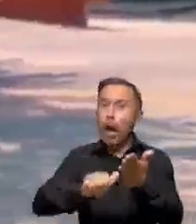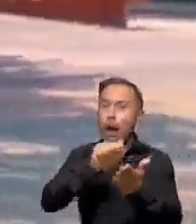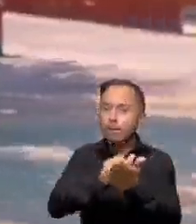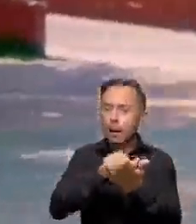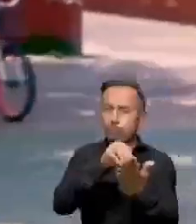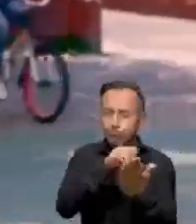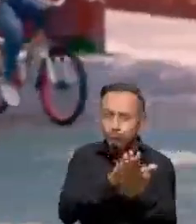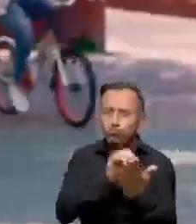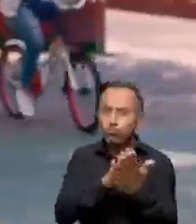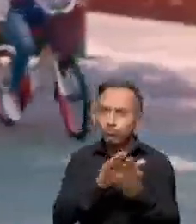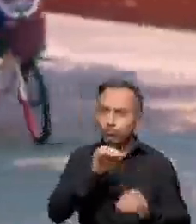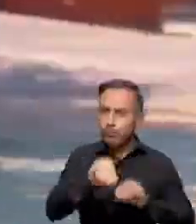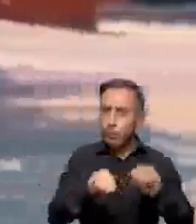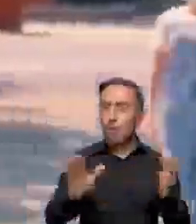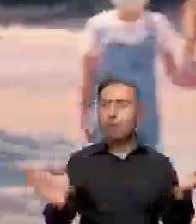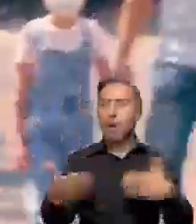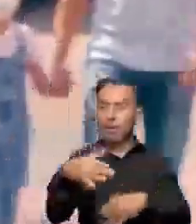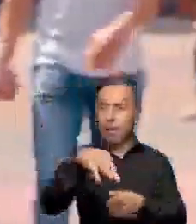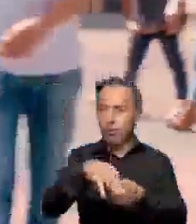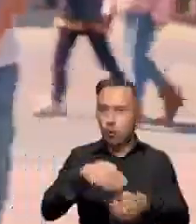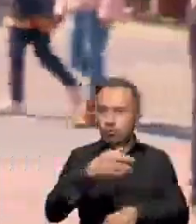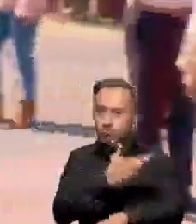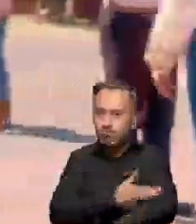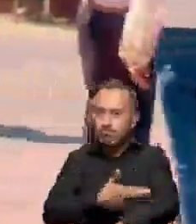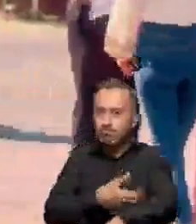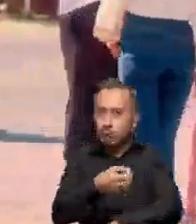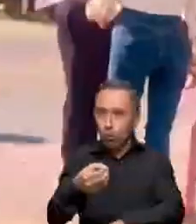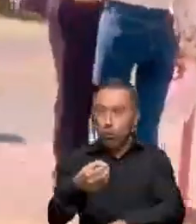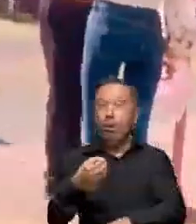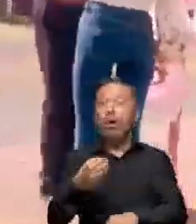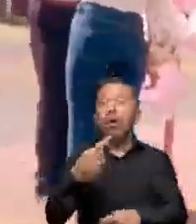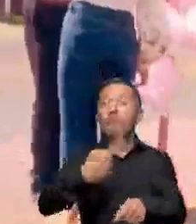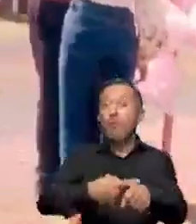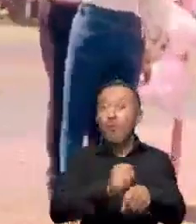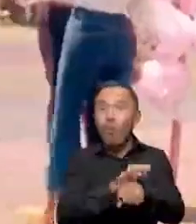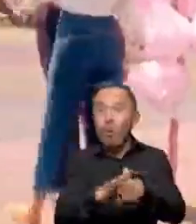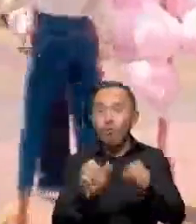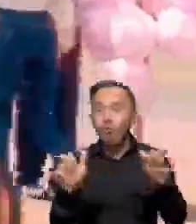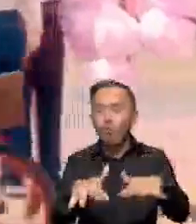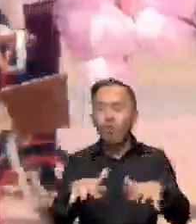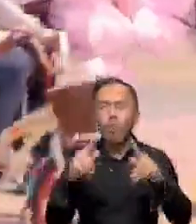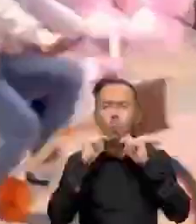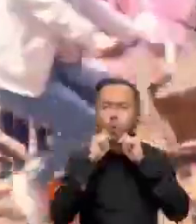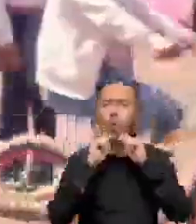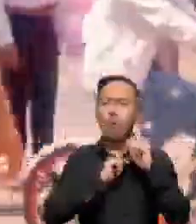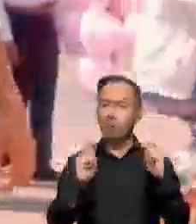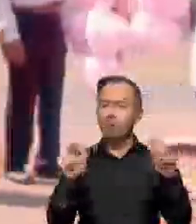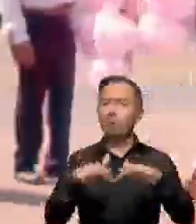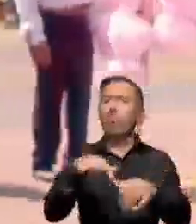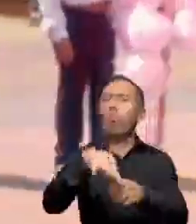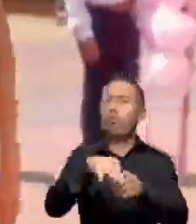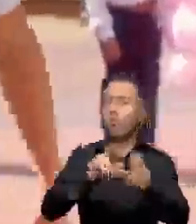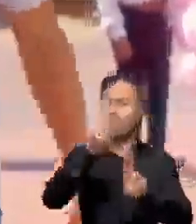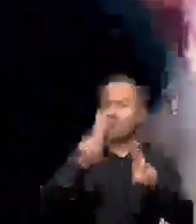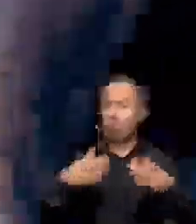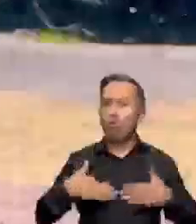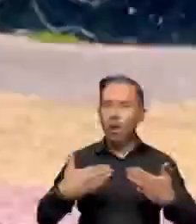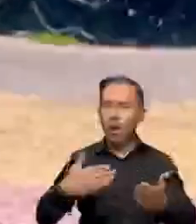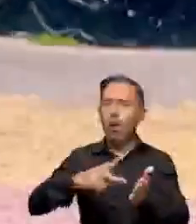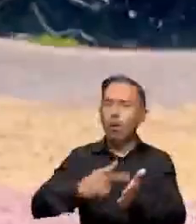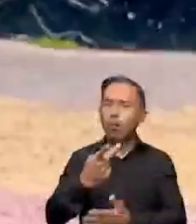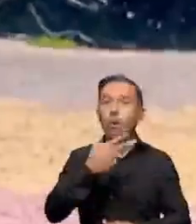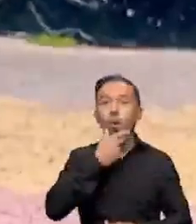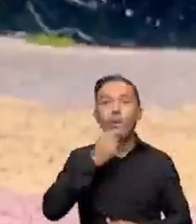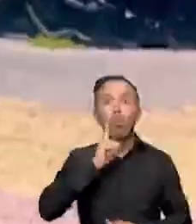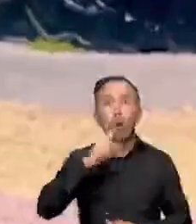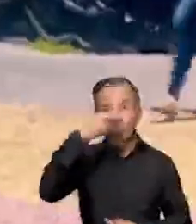actas e integramos los paquetes electorales salimos a votar a pesar de la pandemia porque creemos en la democracia lo hicimos